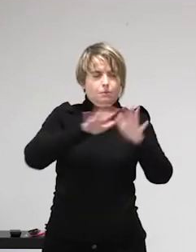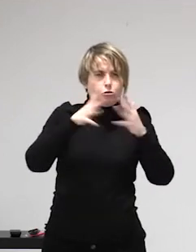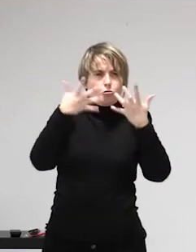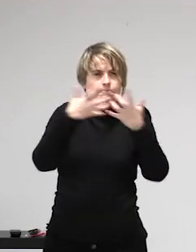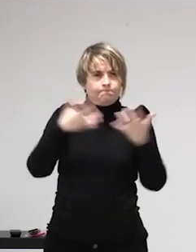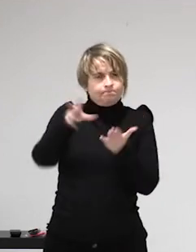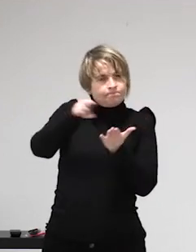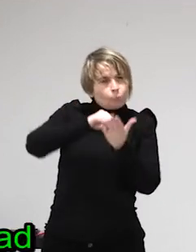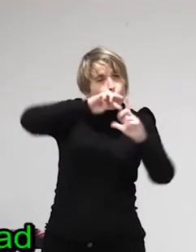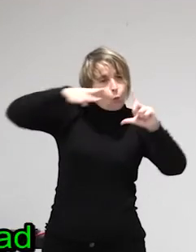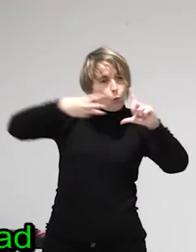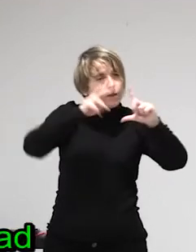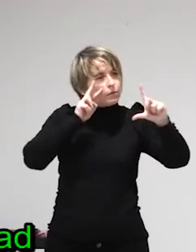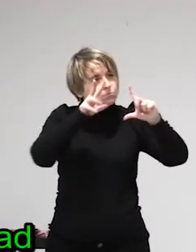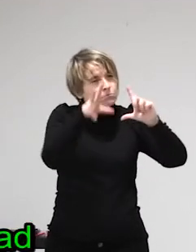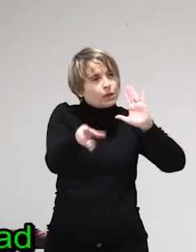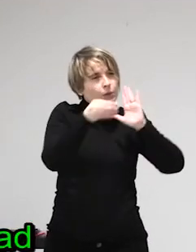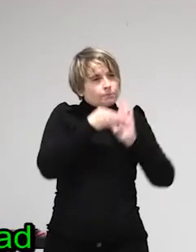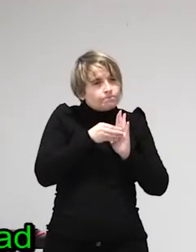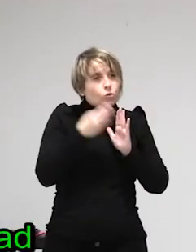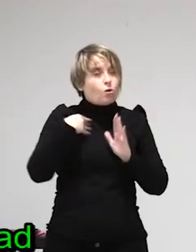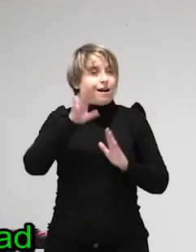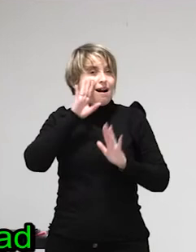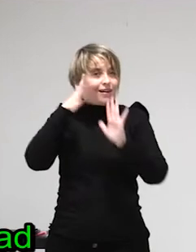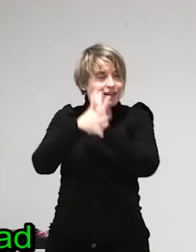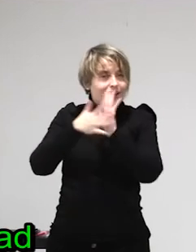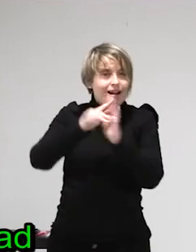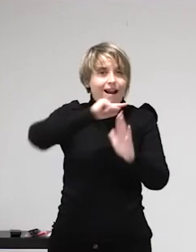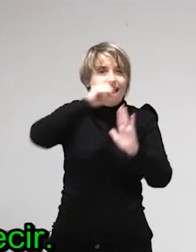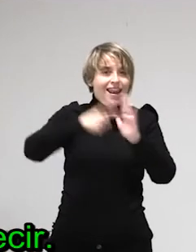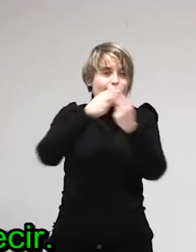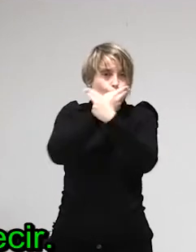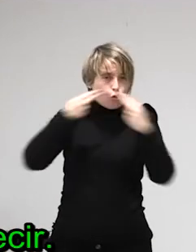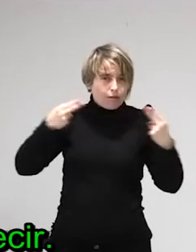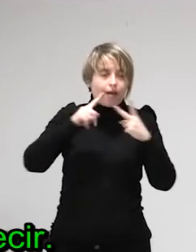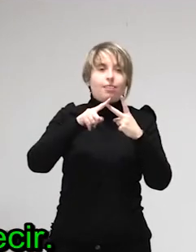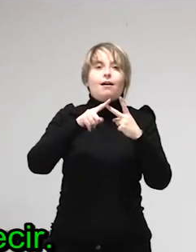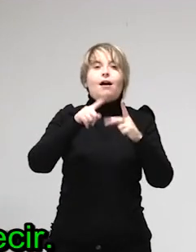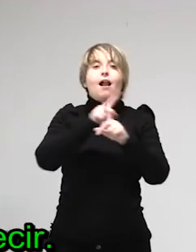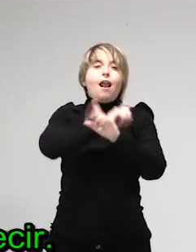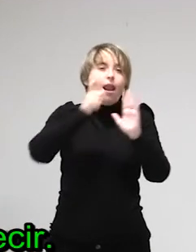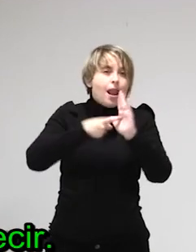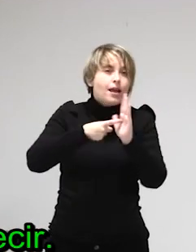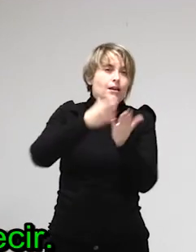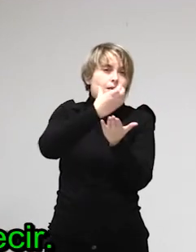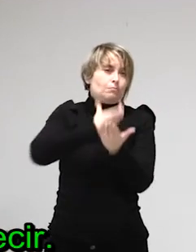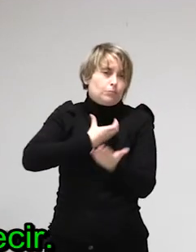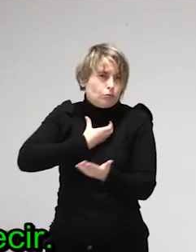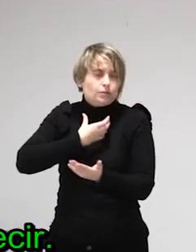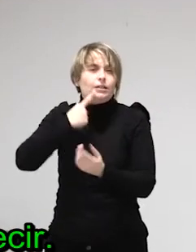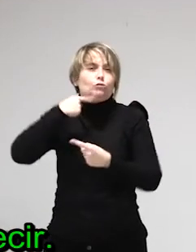la sexualidad de las mujeres y que impide que veamos la sexualidad desde una posición pues